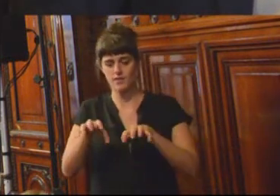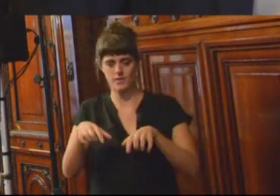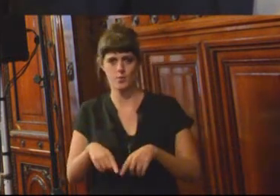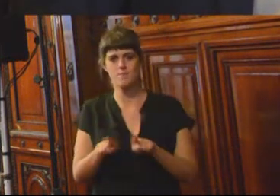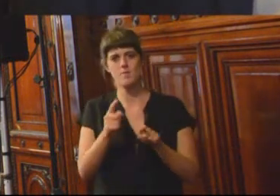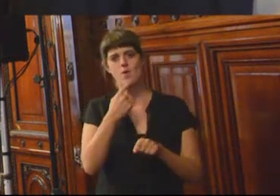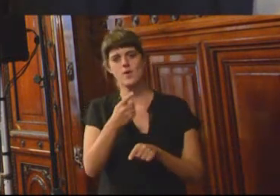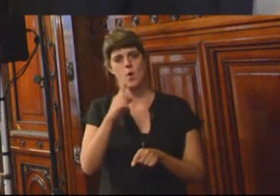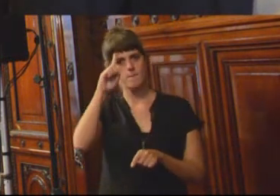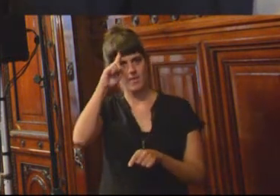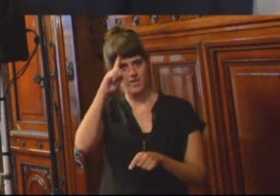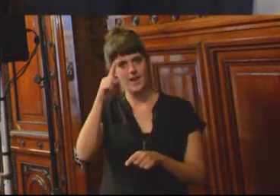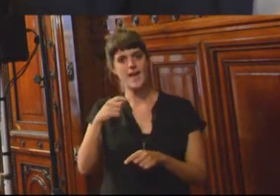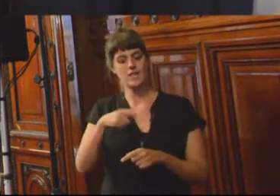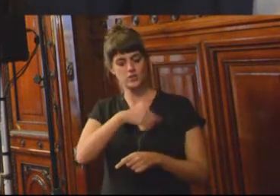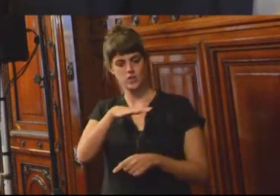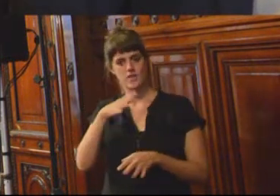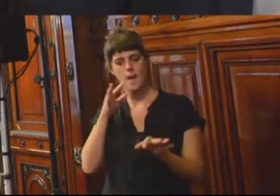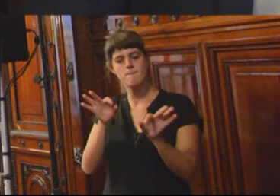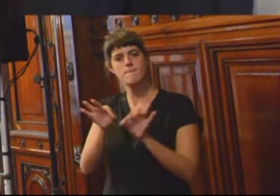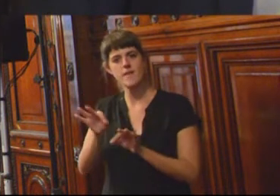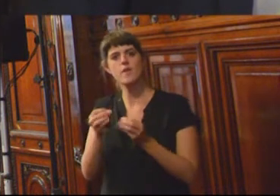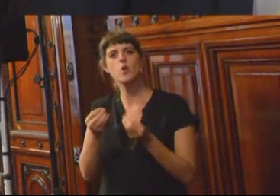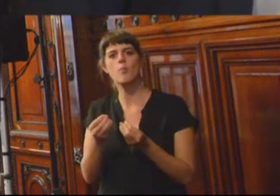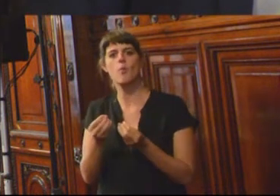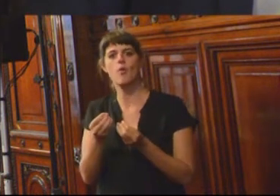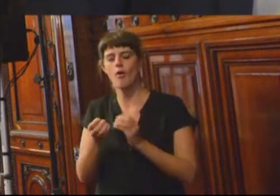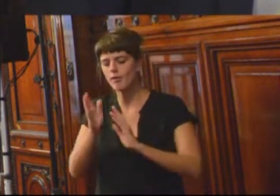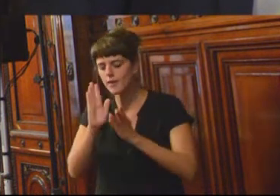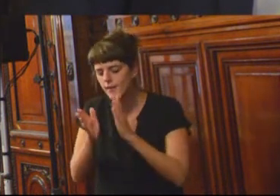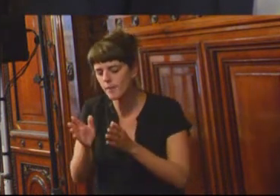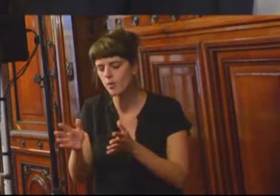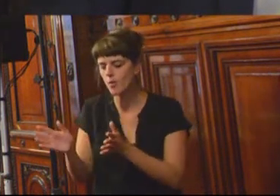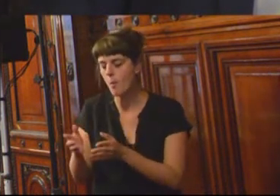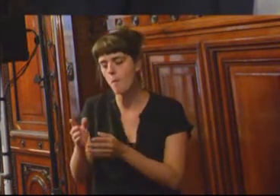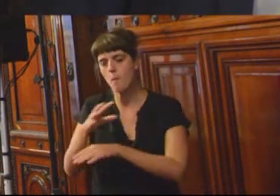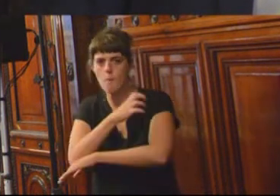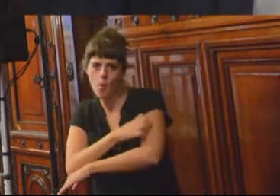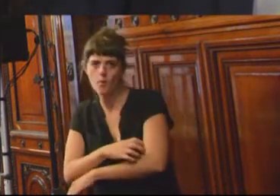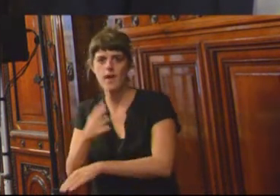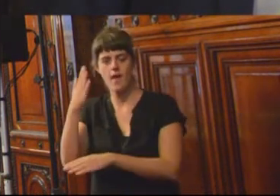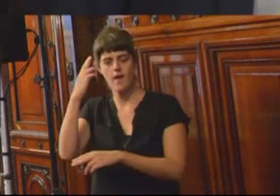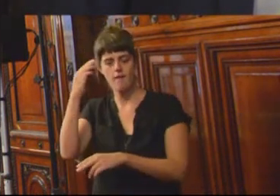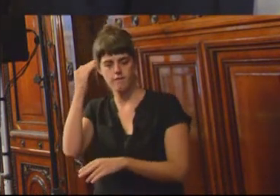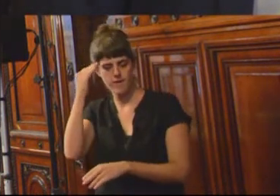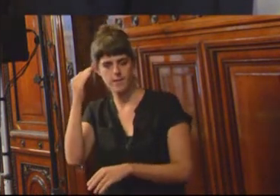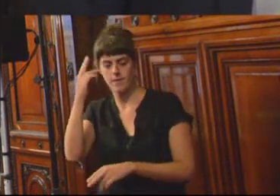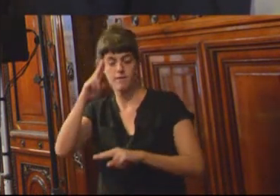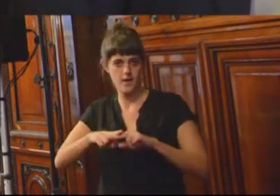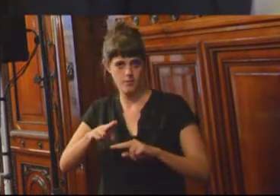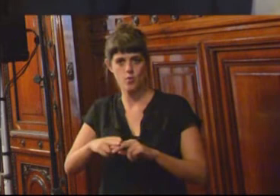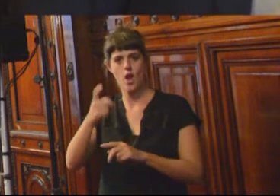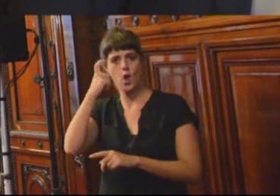sociedades se envíen también. Porque cómo tratamos a sus pobres, enfermos y locos. Pero eso me faltó. Es justo lo que...